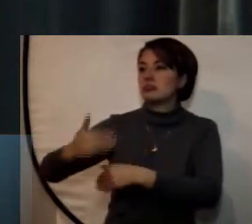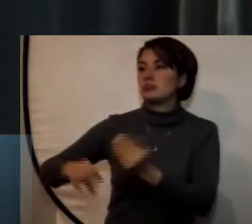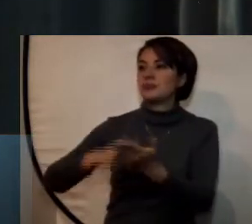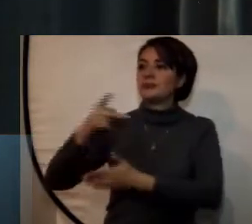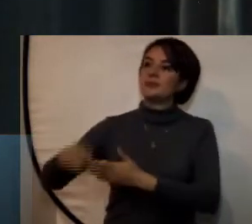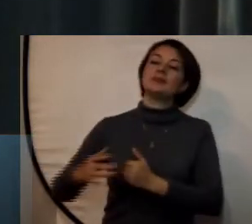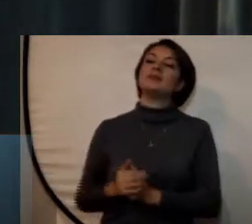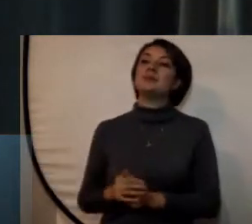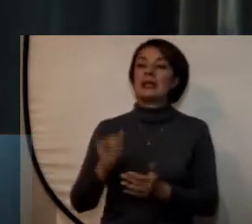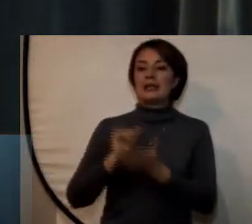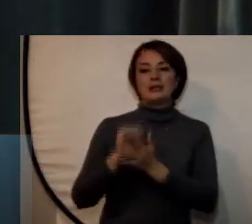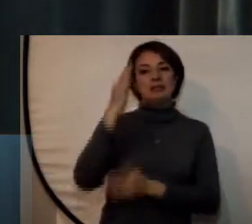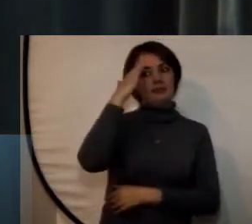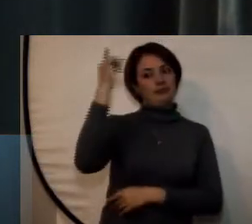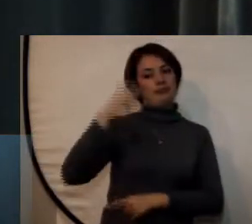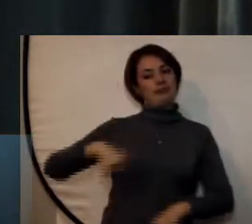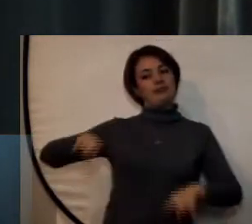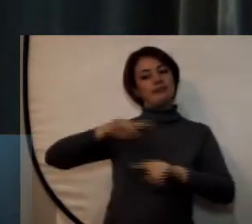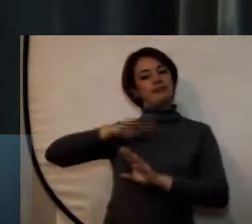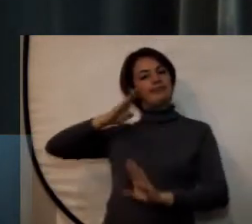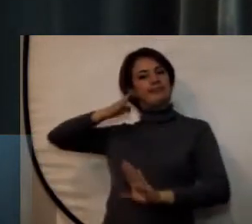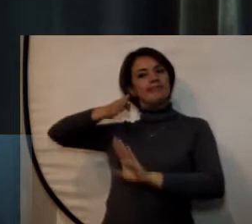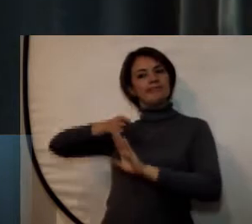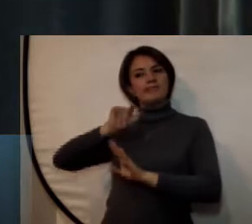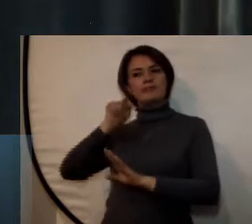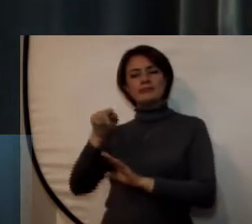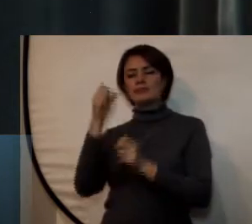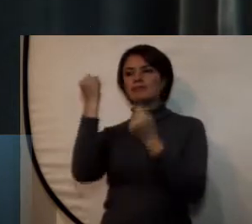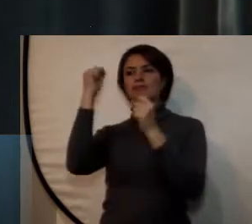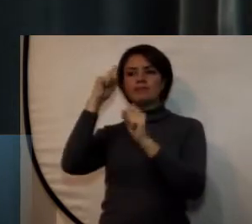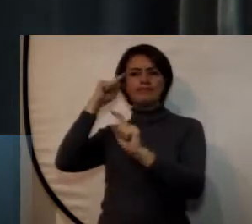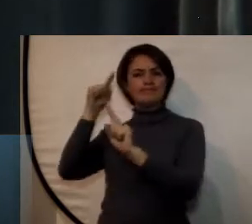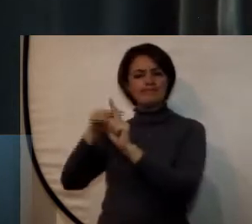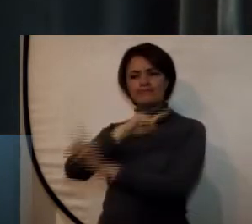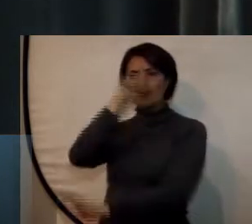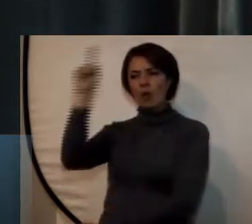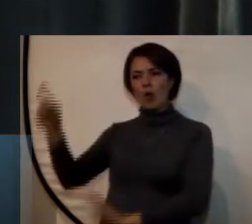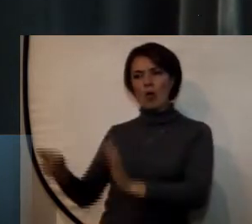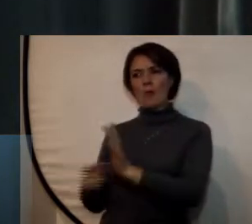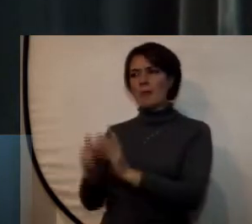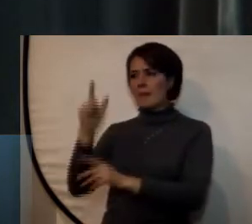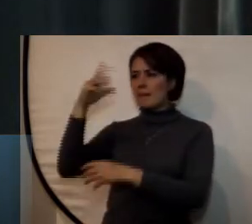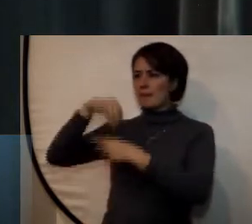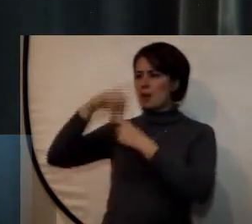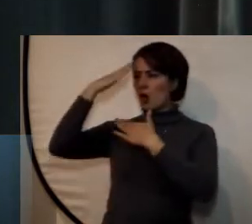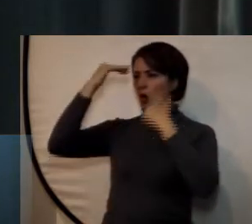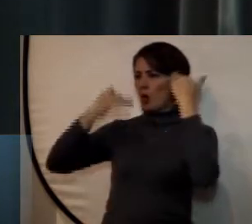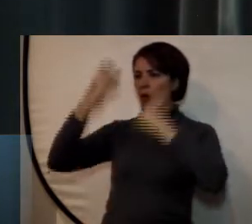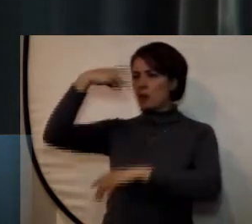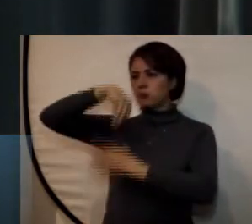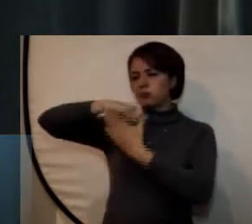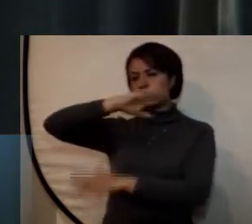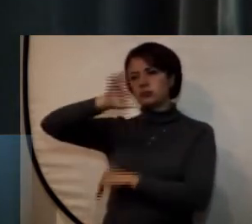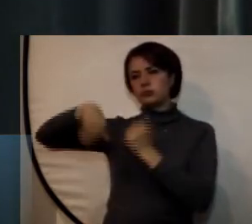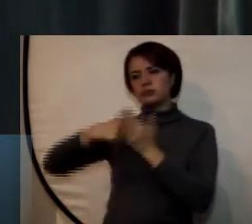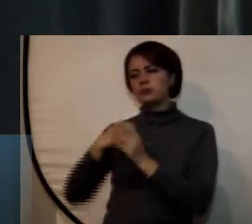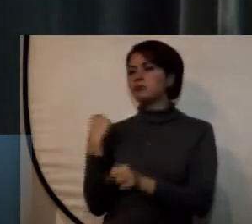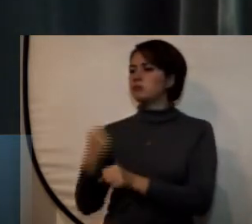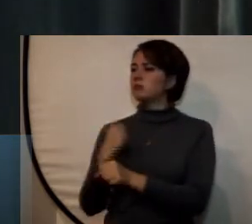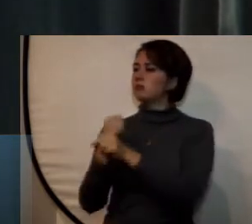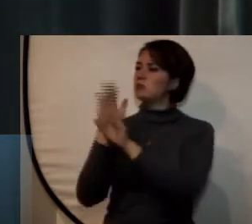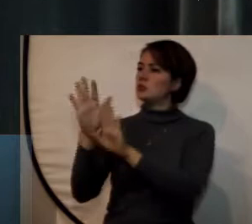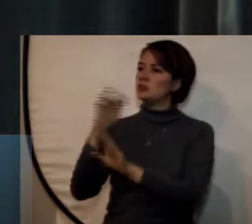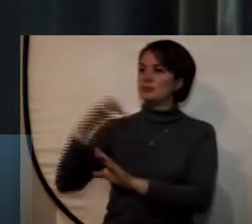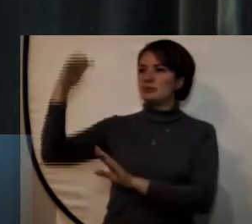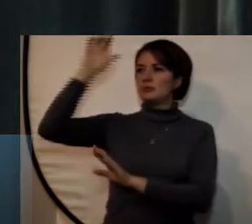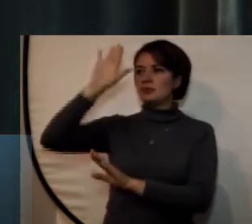la academia se preocupa por cumplir con todas las competencias que el estudiante debe tener para su desempeño profesional